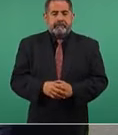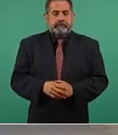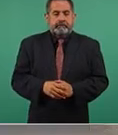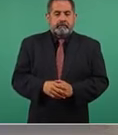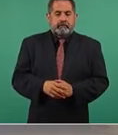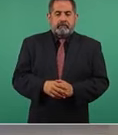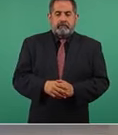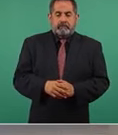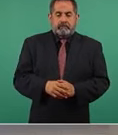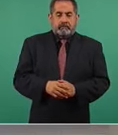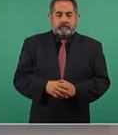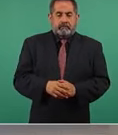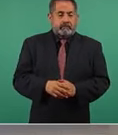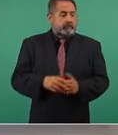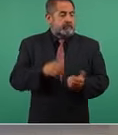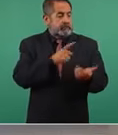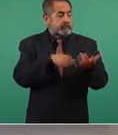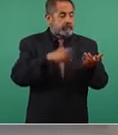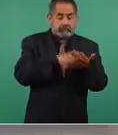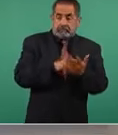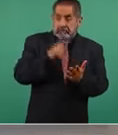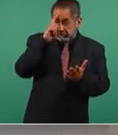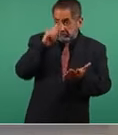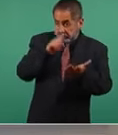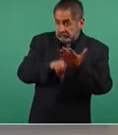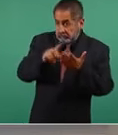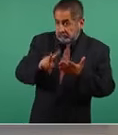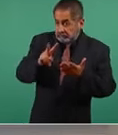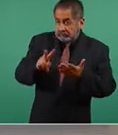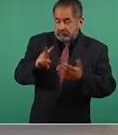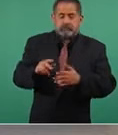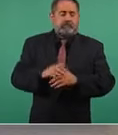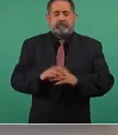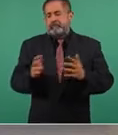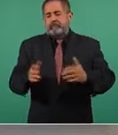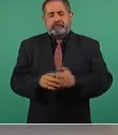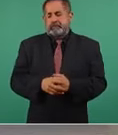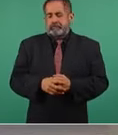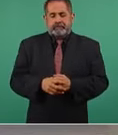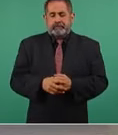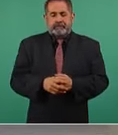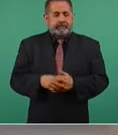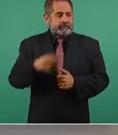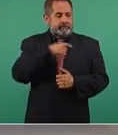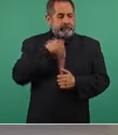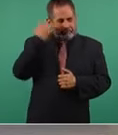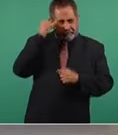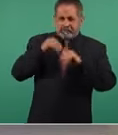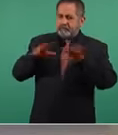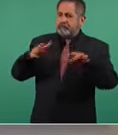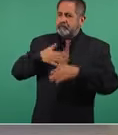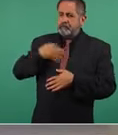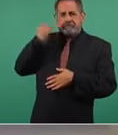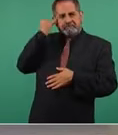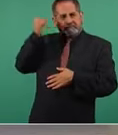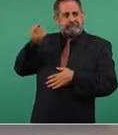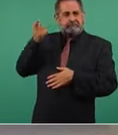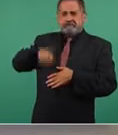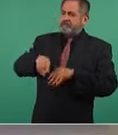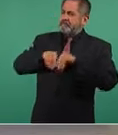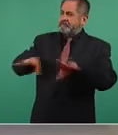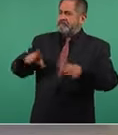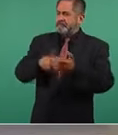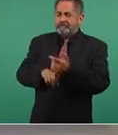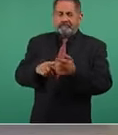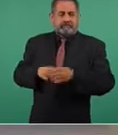es una creencia por el dogmatismo, por